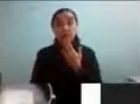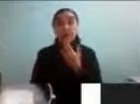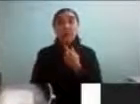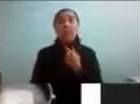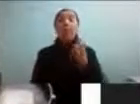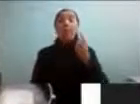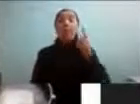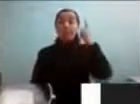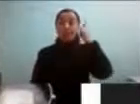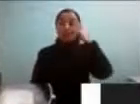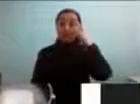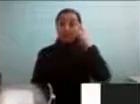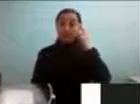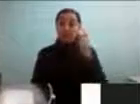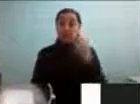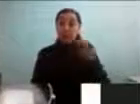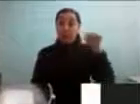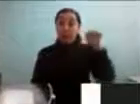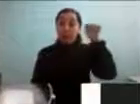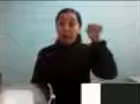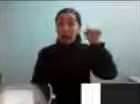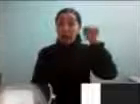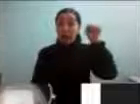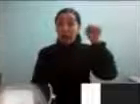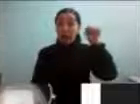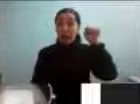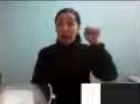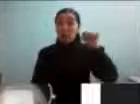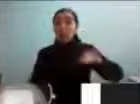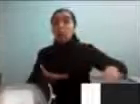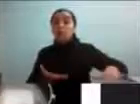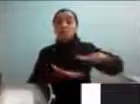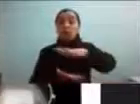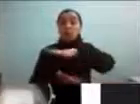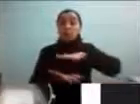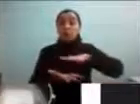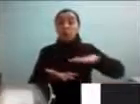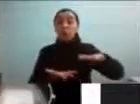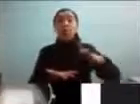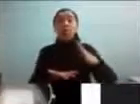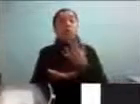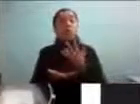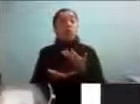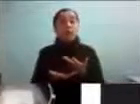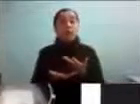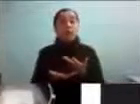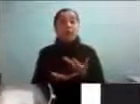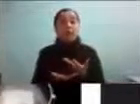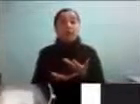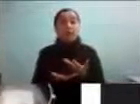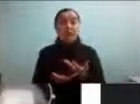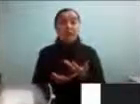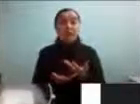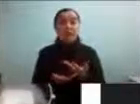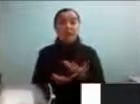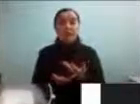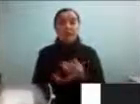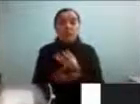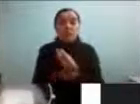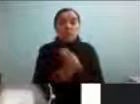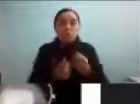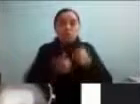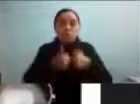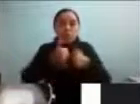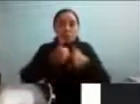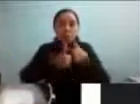autismo es una condición que atrae mucho a muchos profesionales hacia digamos